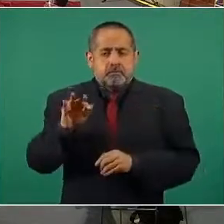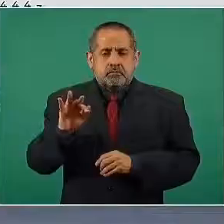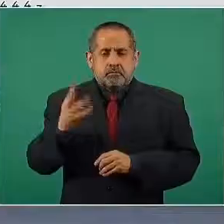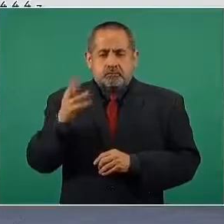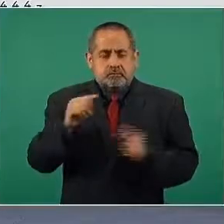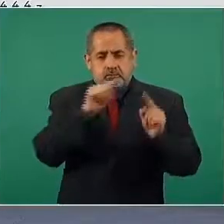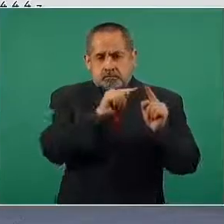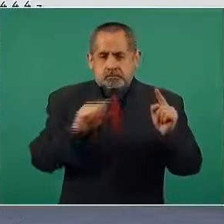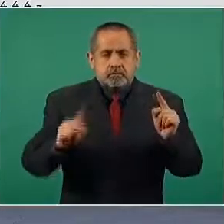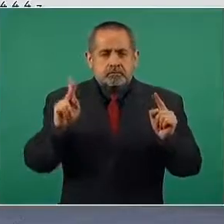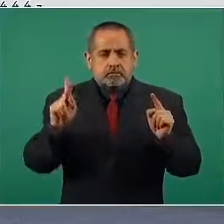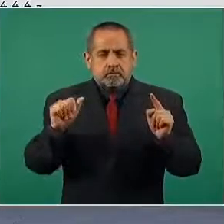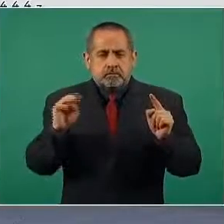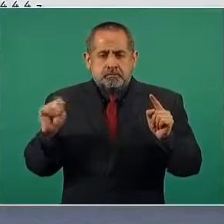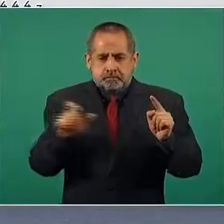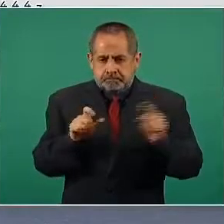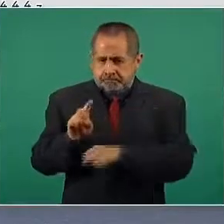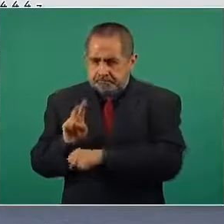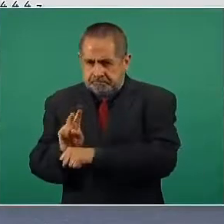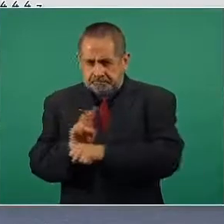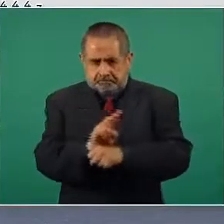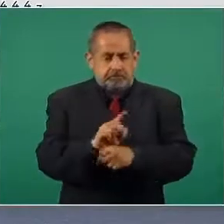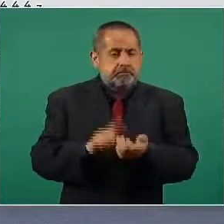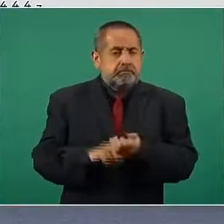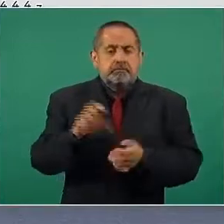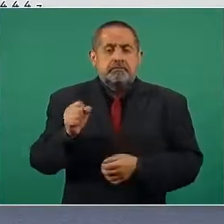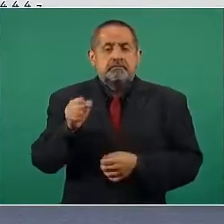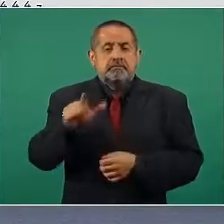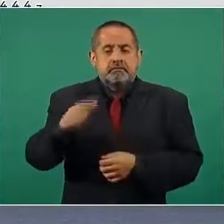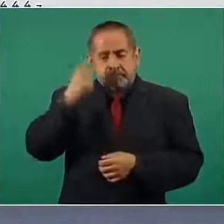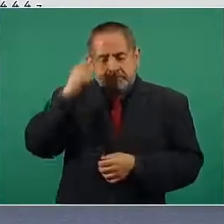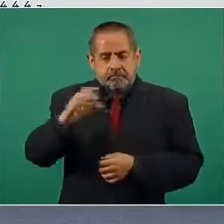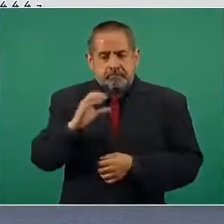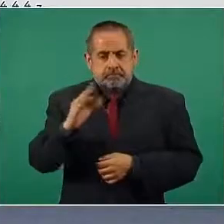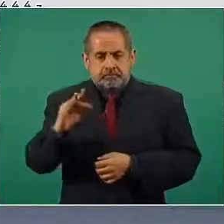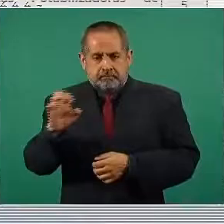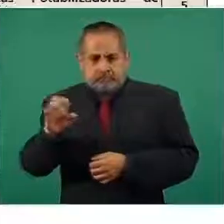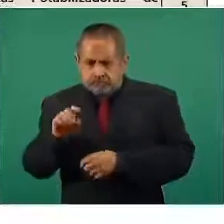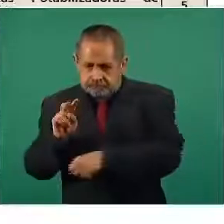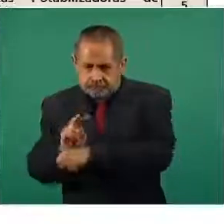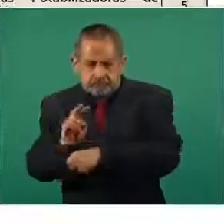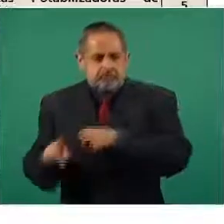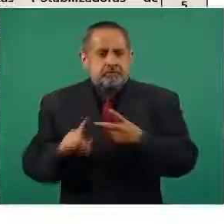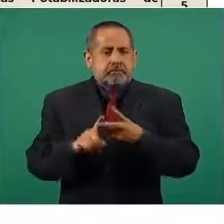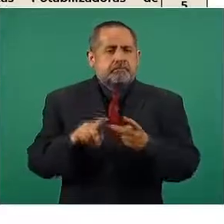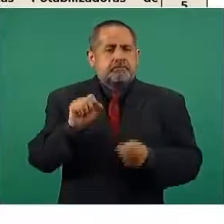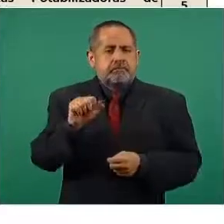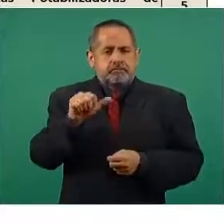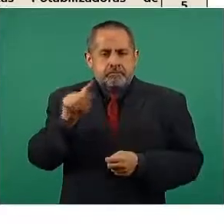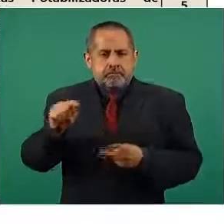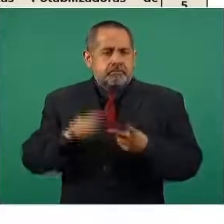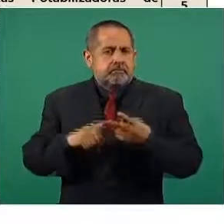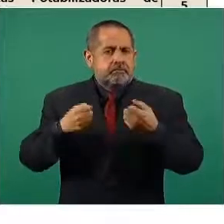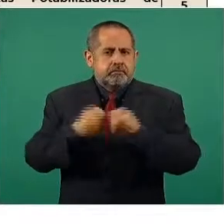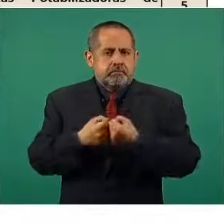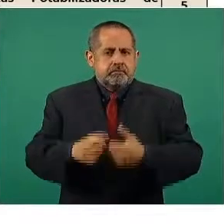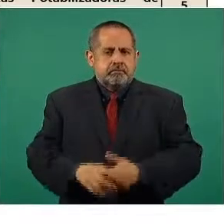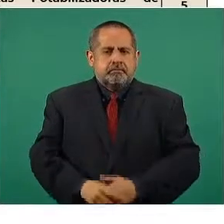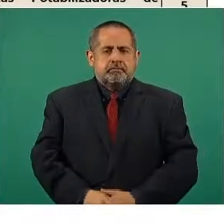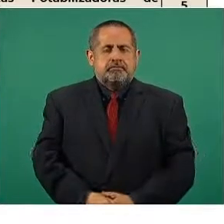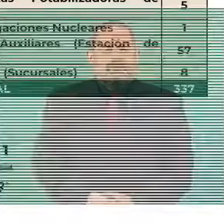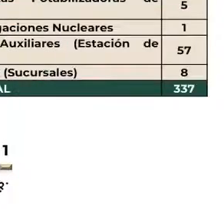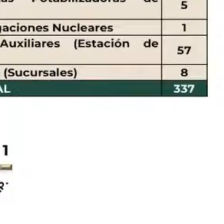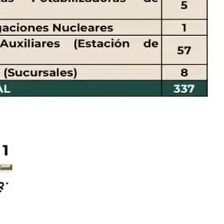de Pemex, 67 en la Comisión Federal de Electricidad, en el SAT, fronteras, puertos e instalaciones